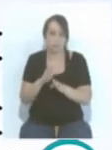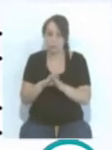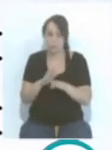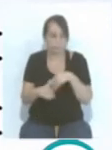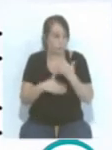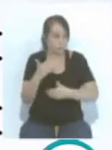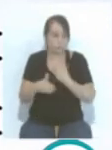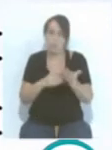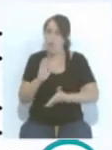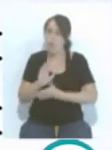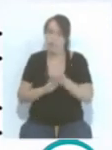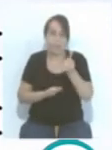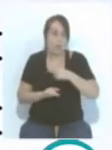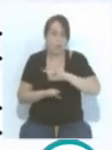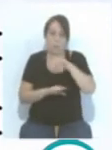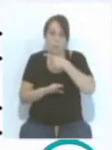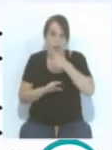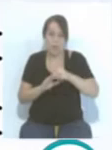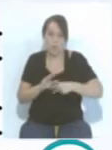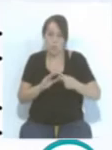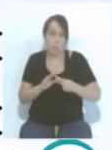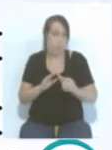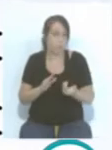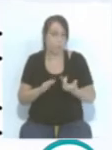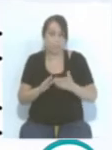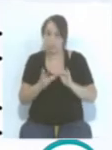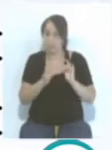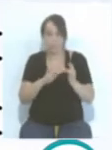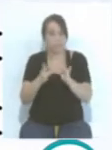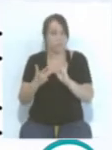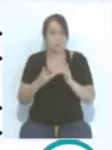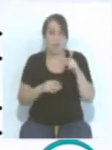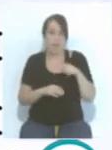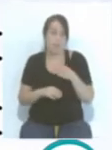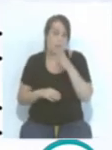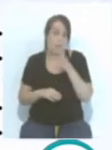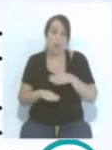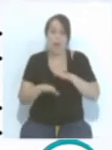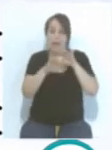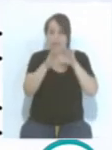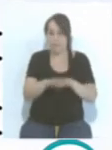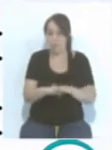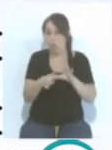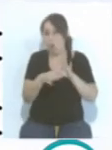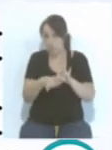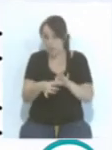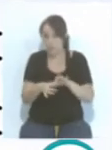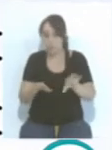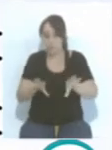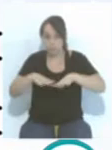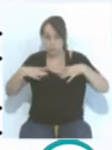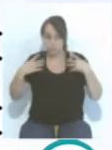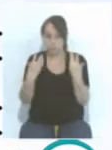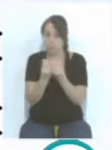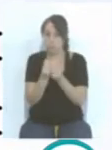resto de federaciones de primera y segunda. Ahí está, a través de Aficiones Unidas, está todo englobado. Y